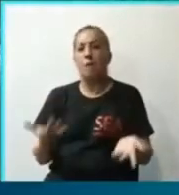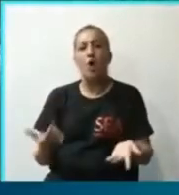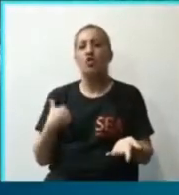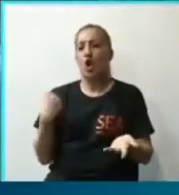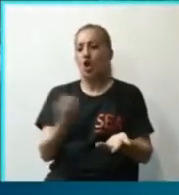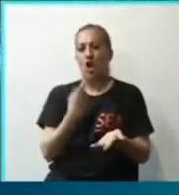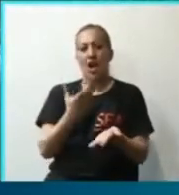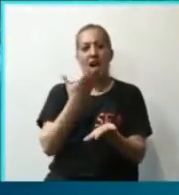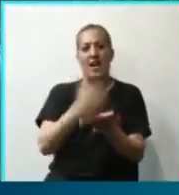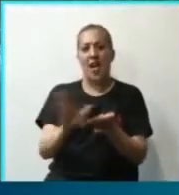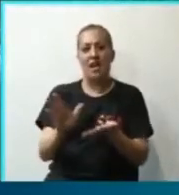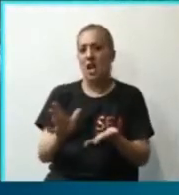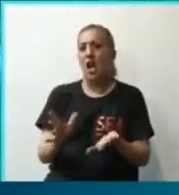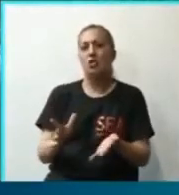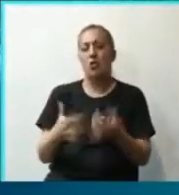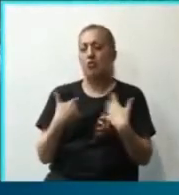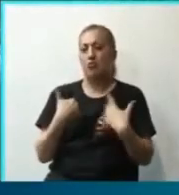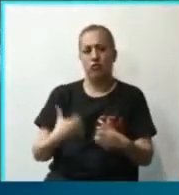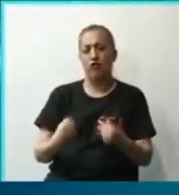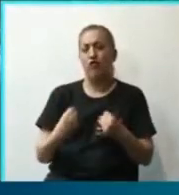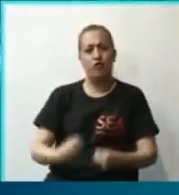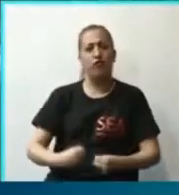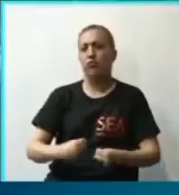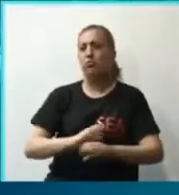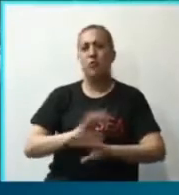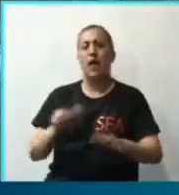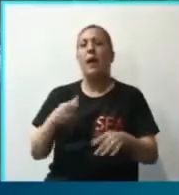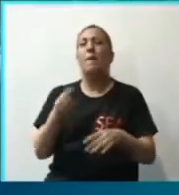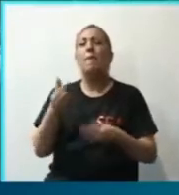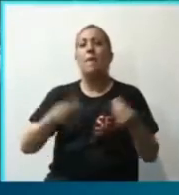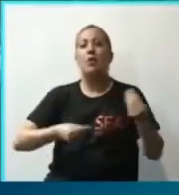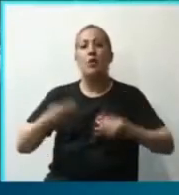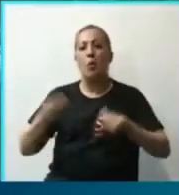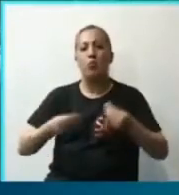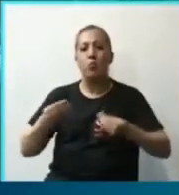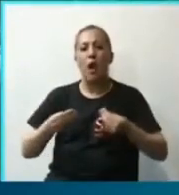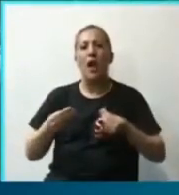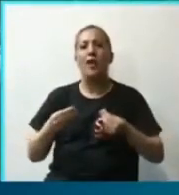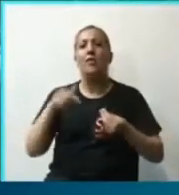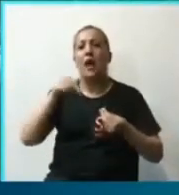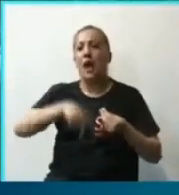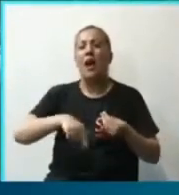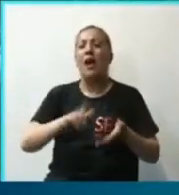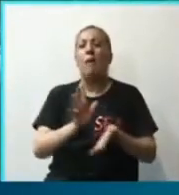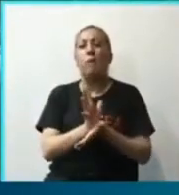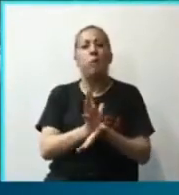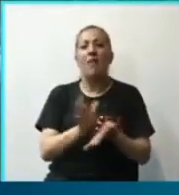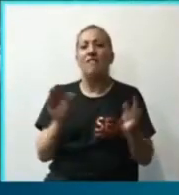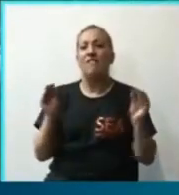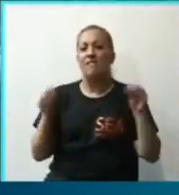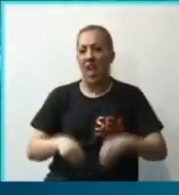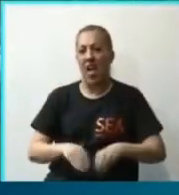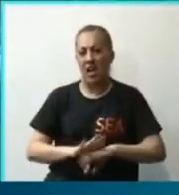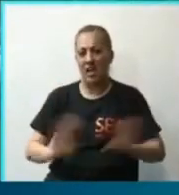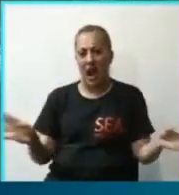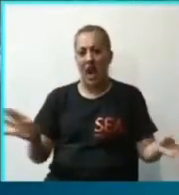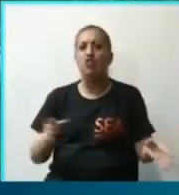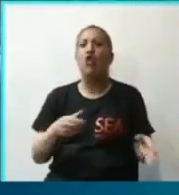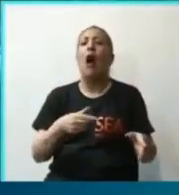rechazo categórico a esta ampliación presupuestaria que viene a convalidar una política que ha fracasado y que quieren que la paguen los trabajadores.